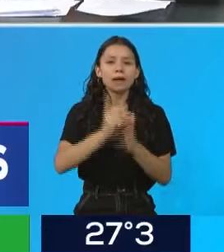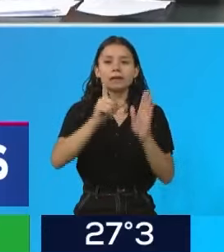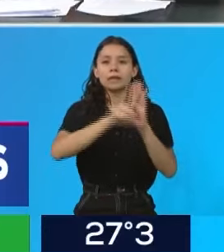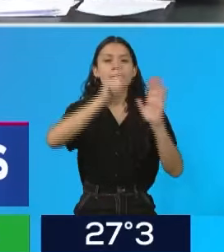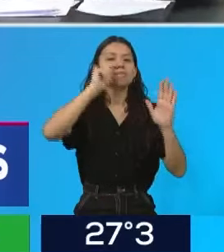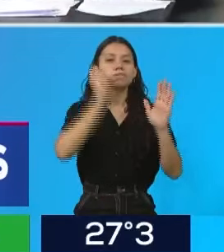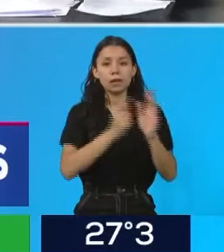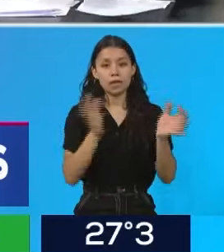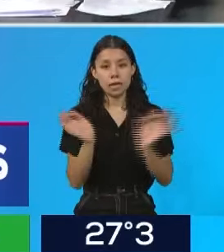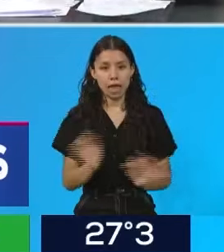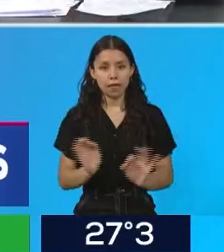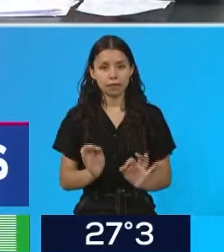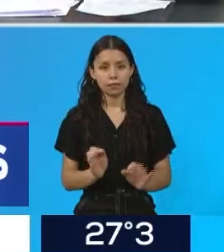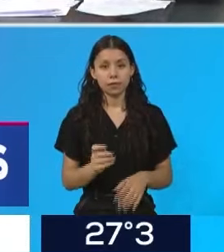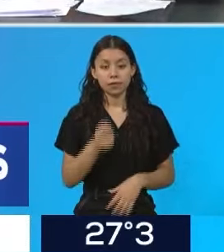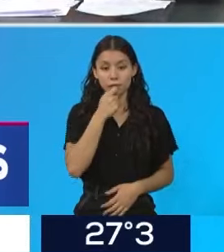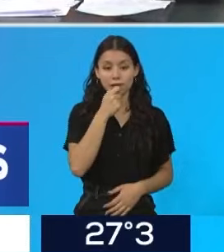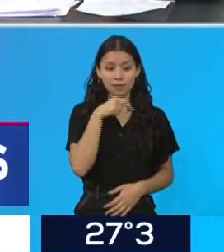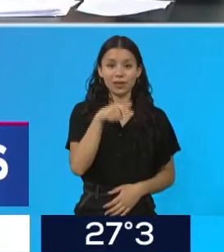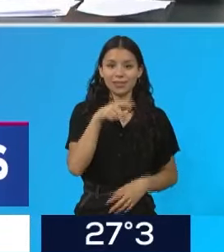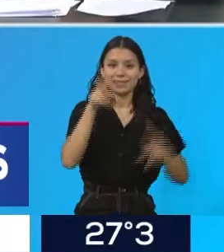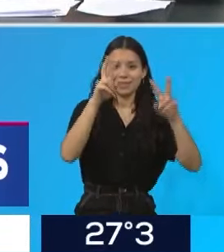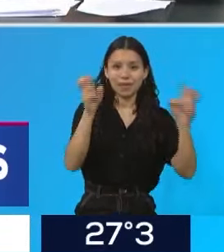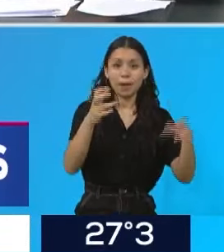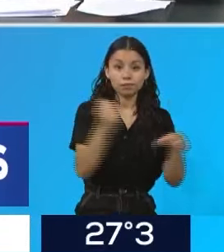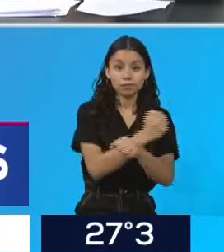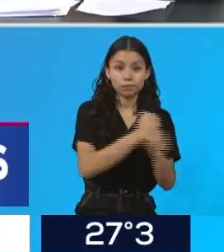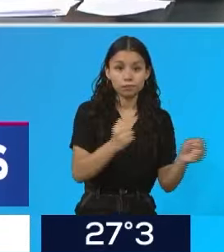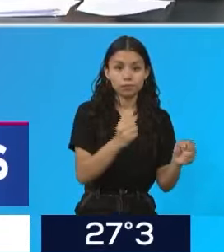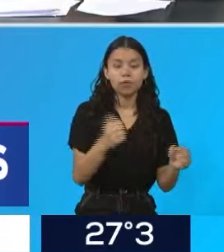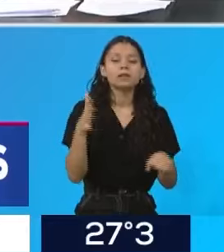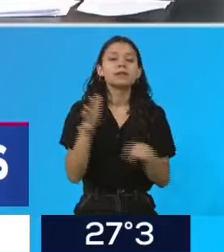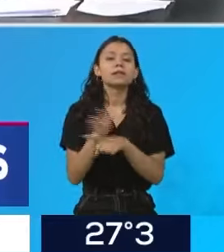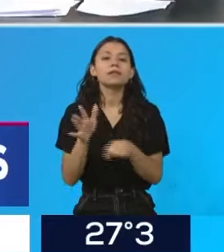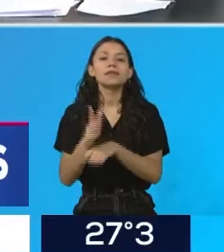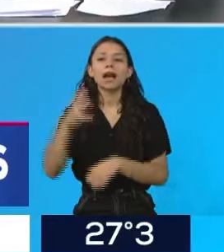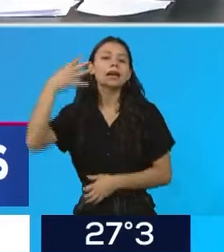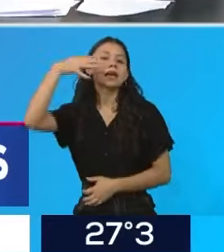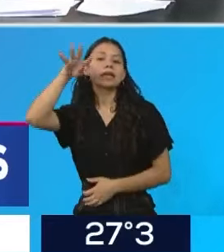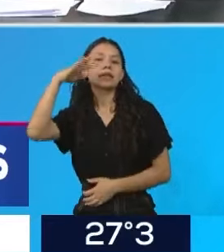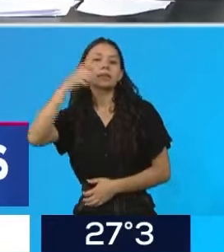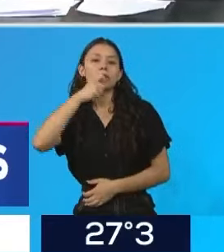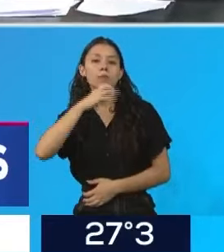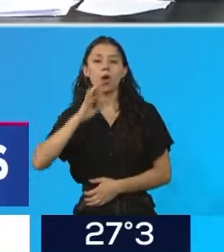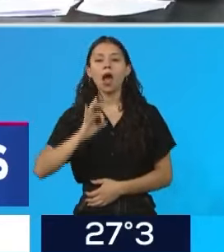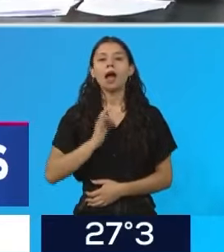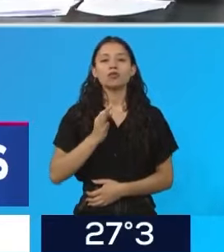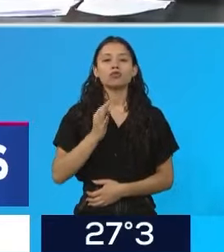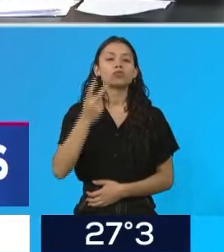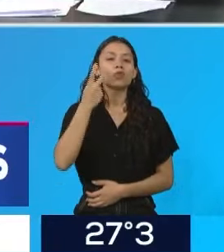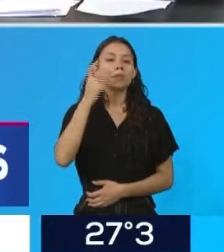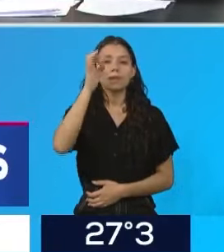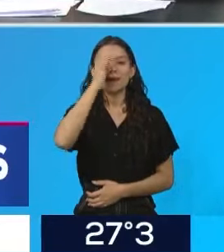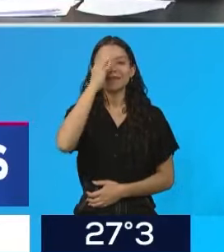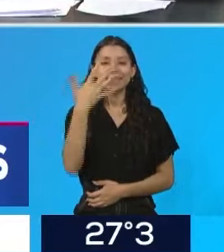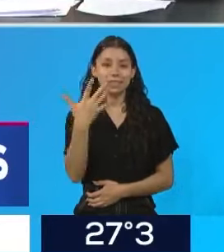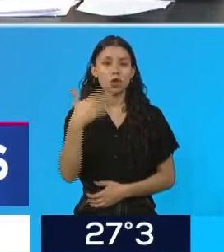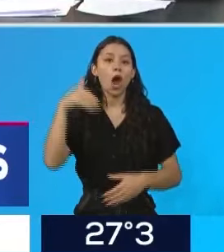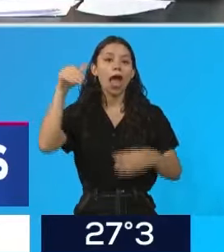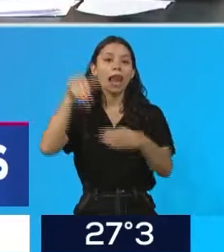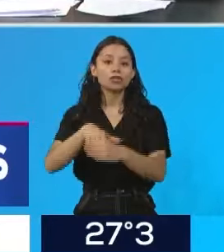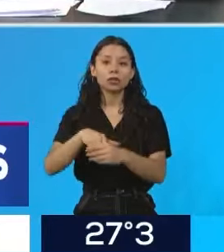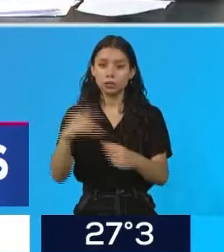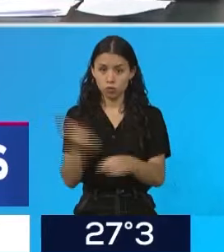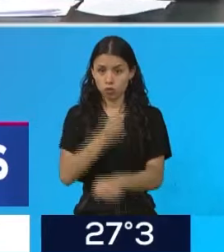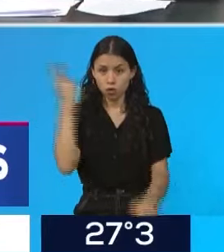Fernández de Kirchner presentarse a las elecciones del año 2025 por estar doblemente confirmada en